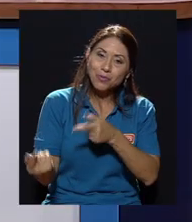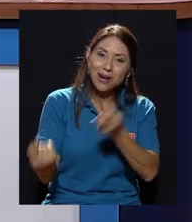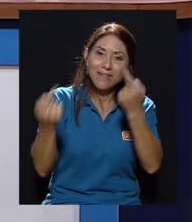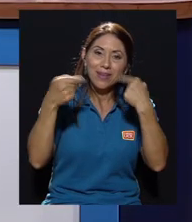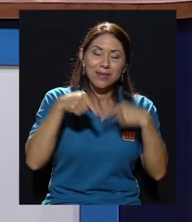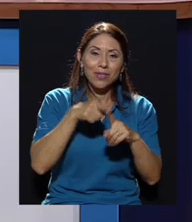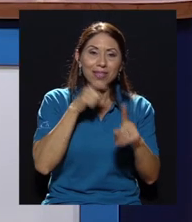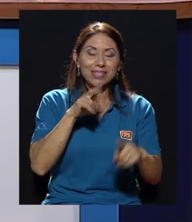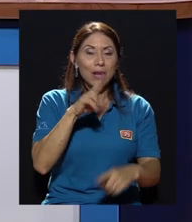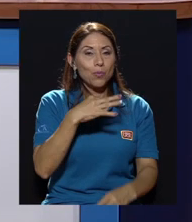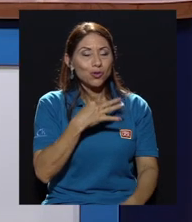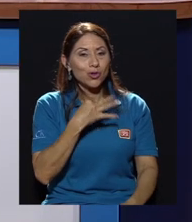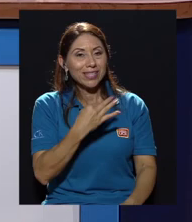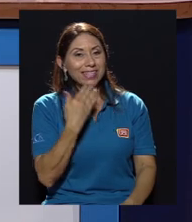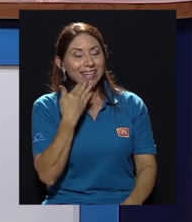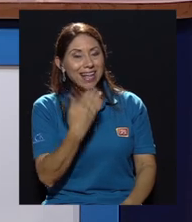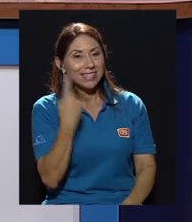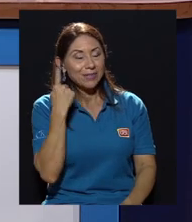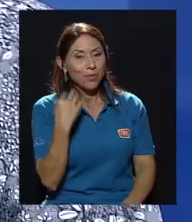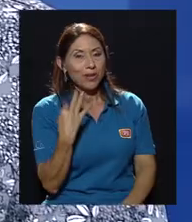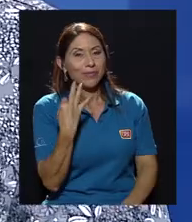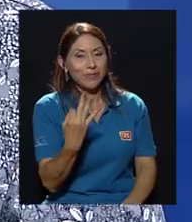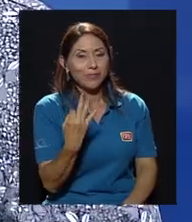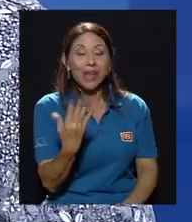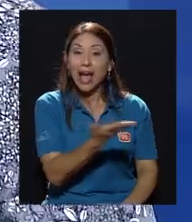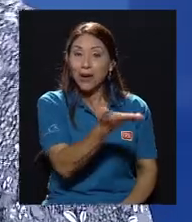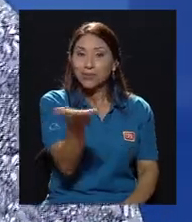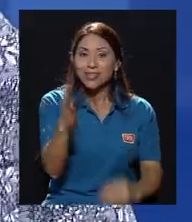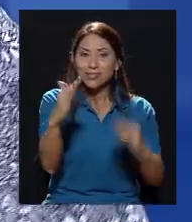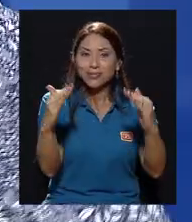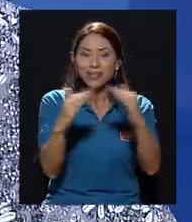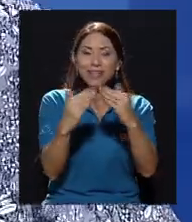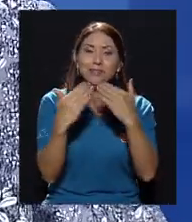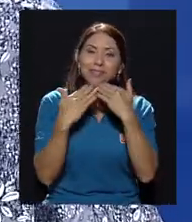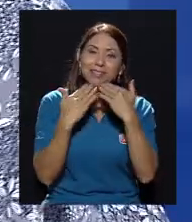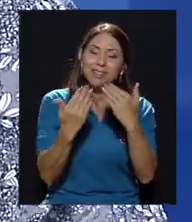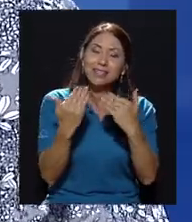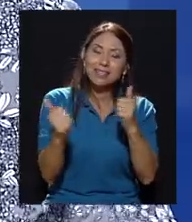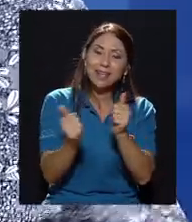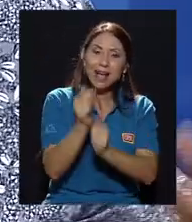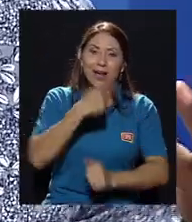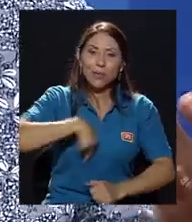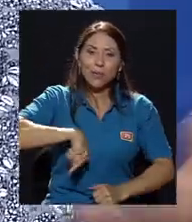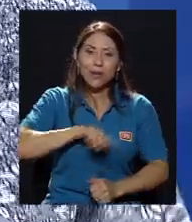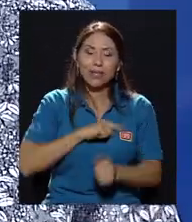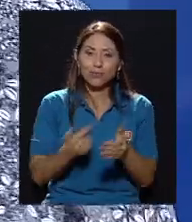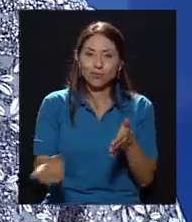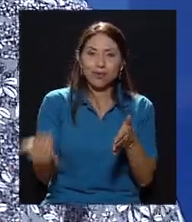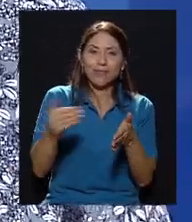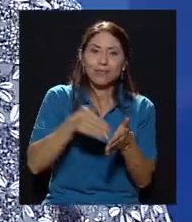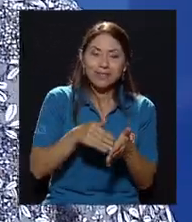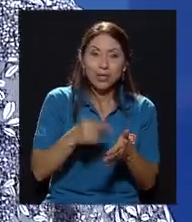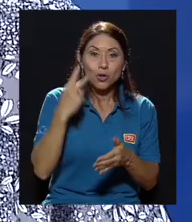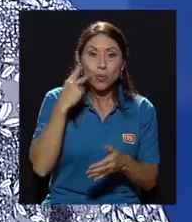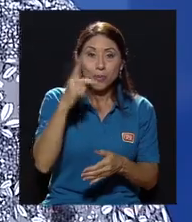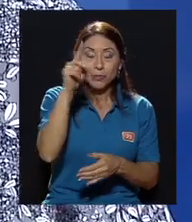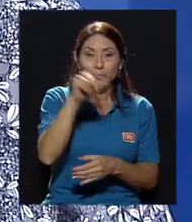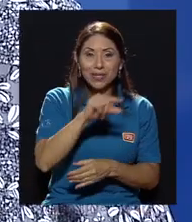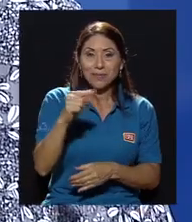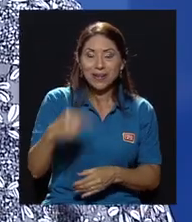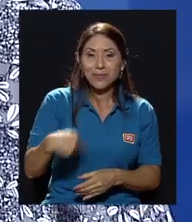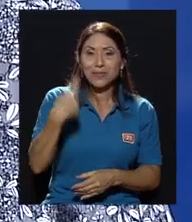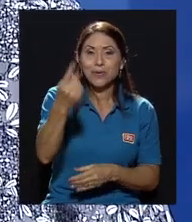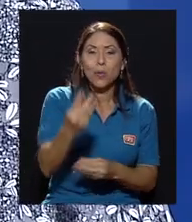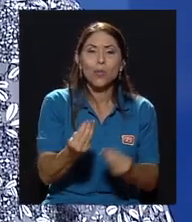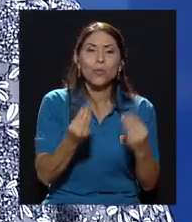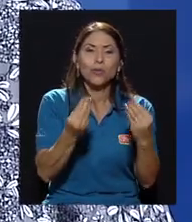muchísimas gracias por haber venido desde la UGA, ¿verdad? Muchas gracias por considerarnos. A ustedes en su casa, muchísimas gracias por habernos acompañado una vez más. Nos